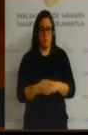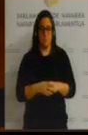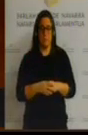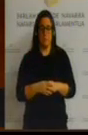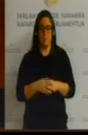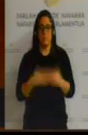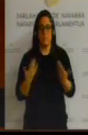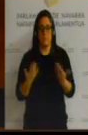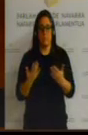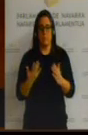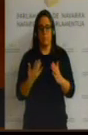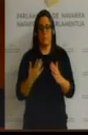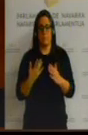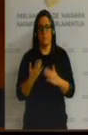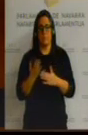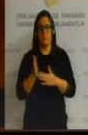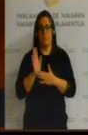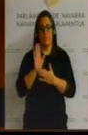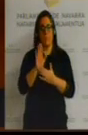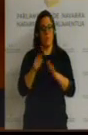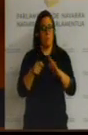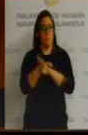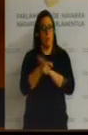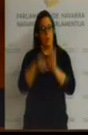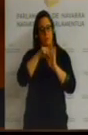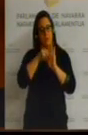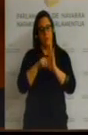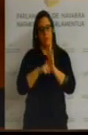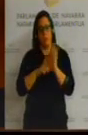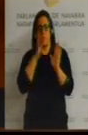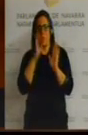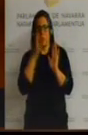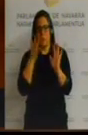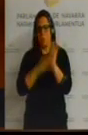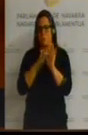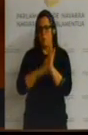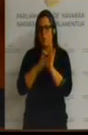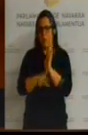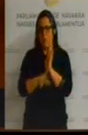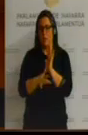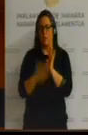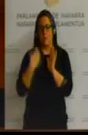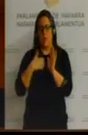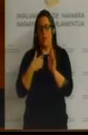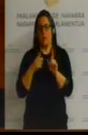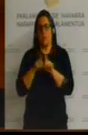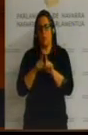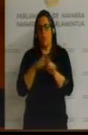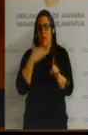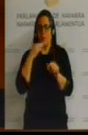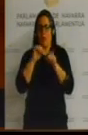En la exposición de motivos de esta moción se dan unas pinceladas para motivar la defensa de la misma que son,